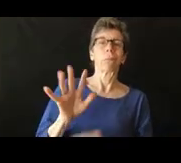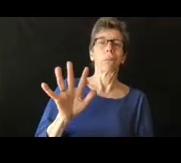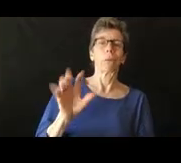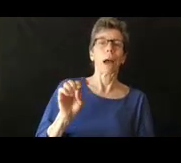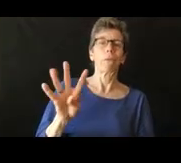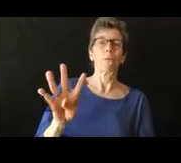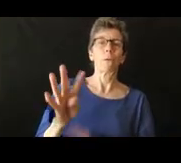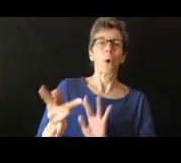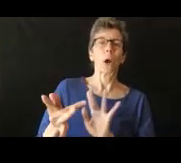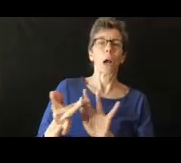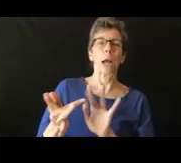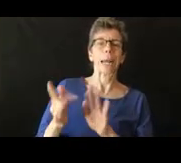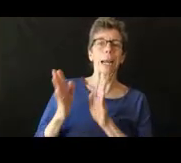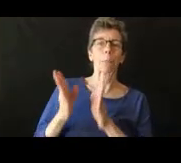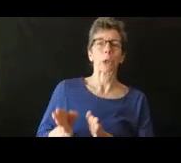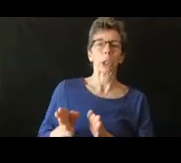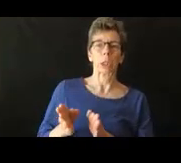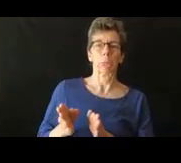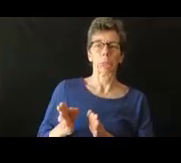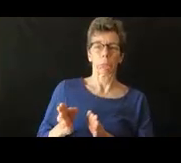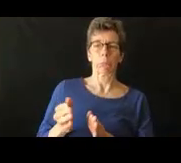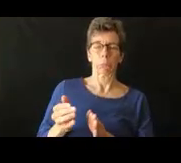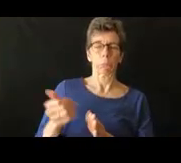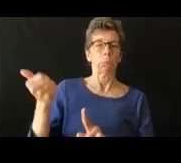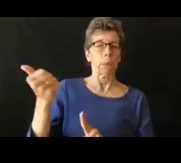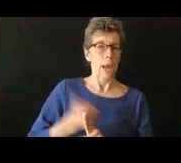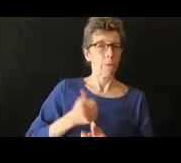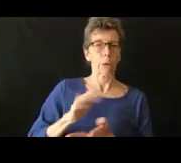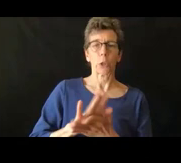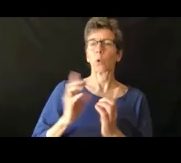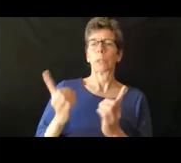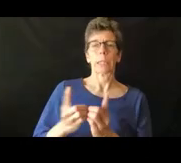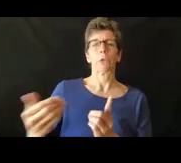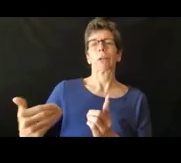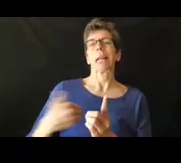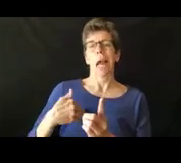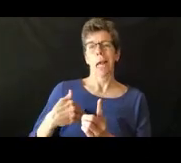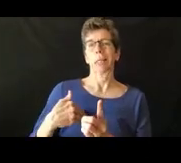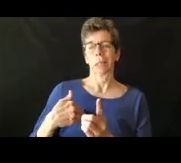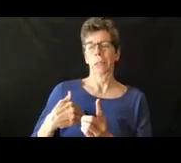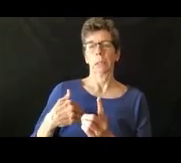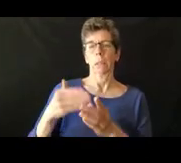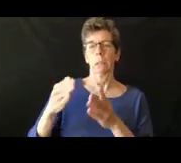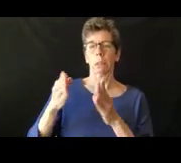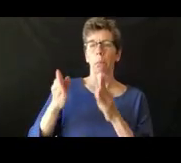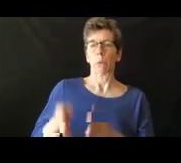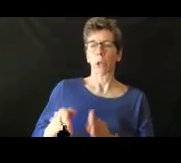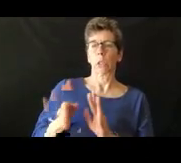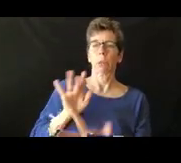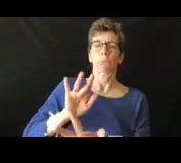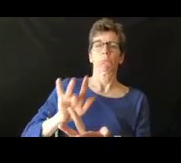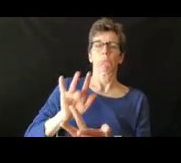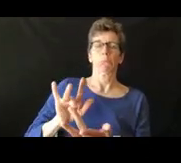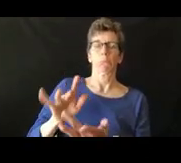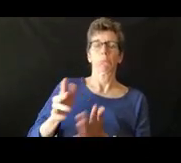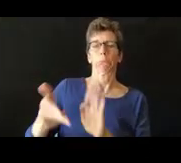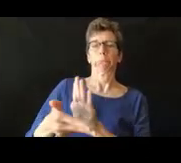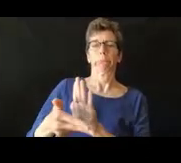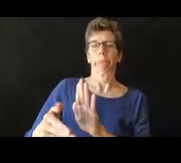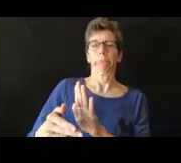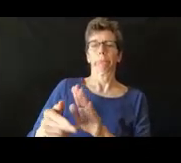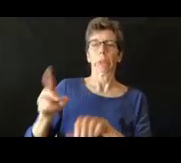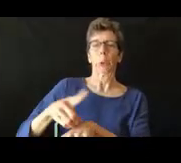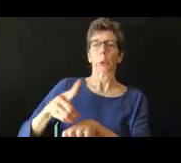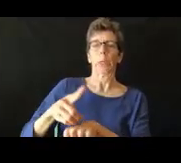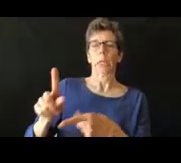y hay una persona 504 coordinadora 504 en todas las escuelas entonces ahí pueden encontrarlo y